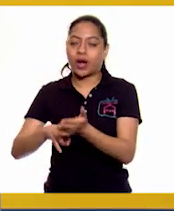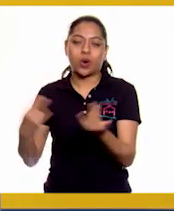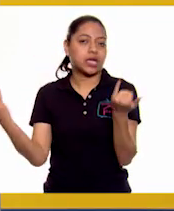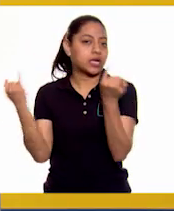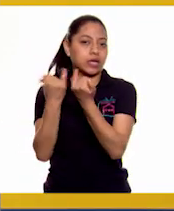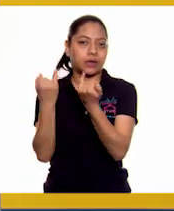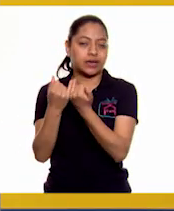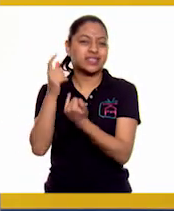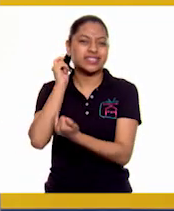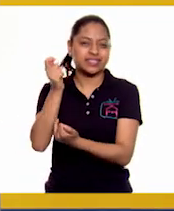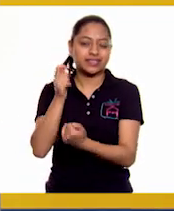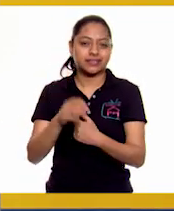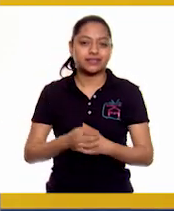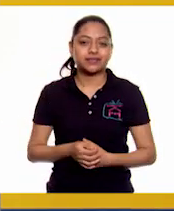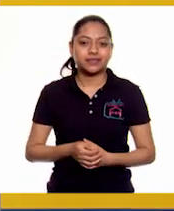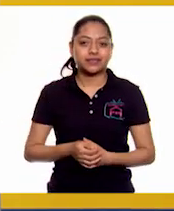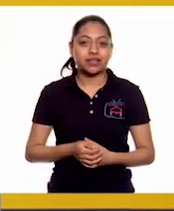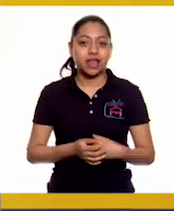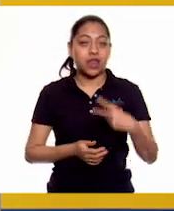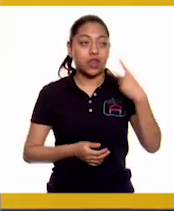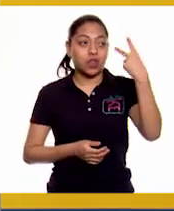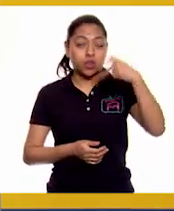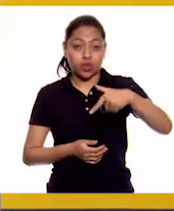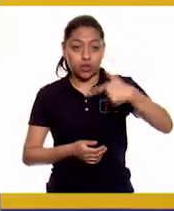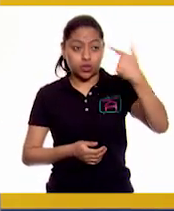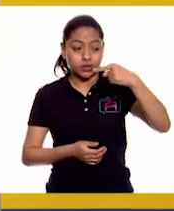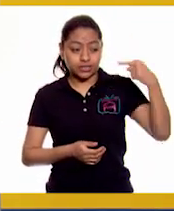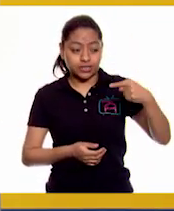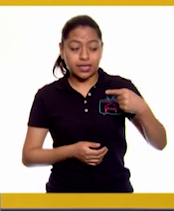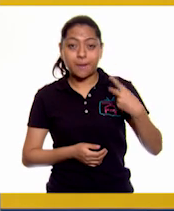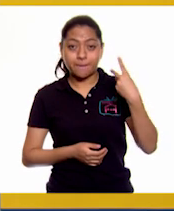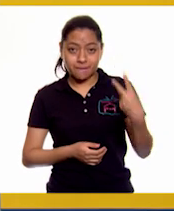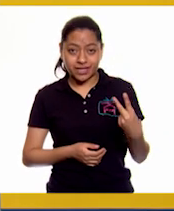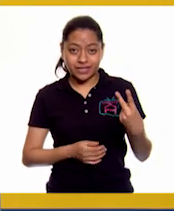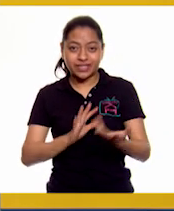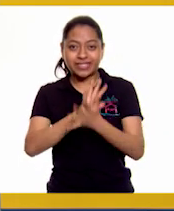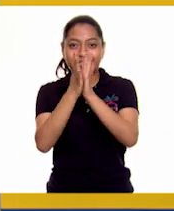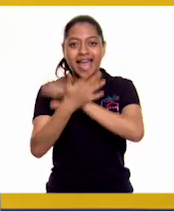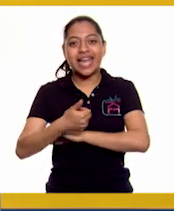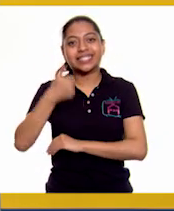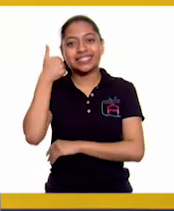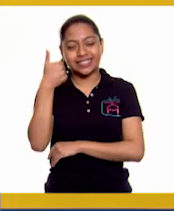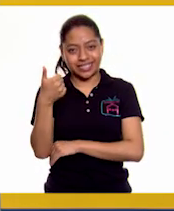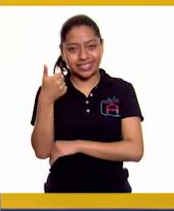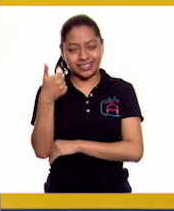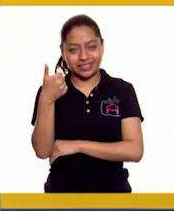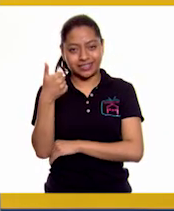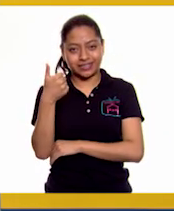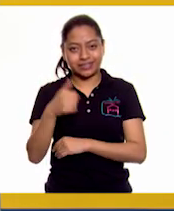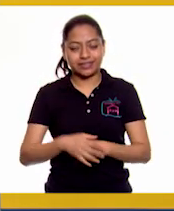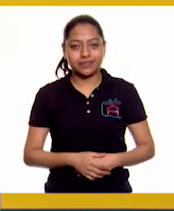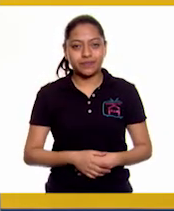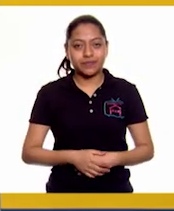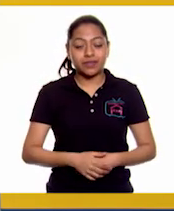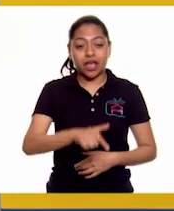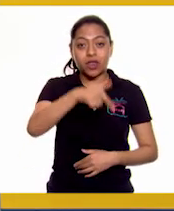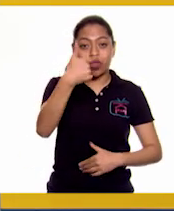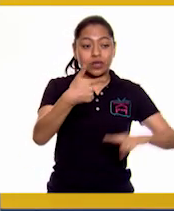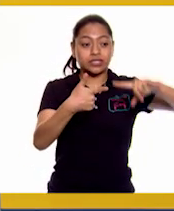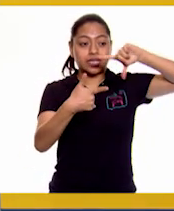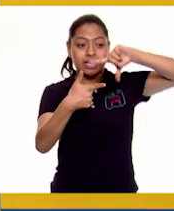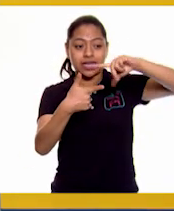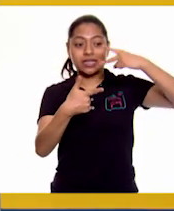A ver. Seis. Ah, es cierto, porque doce entre dos